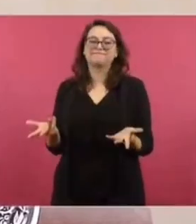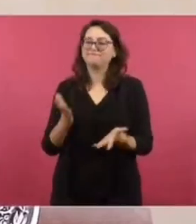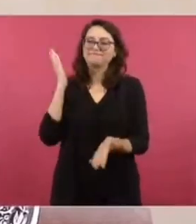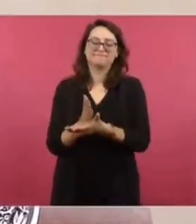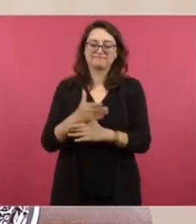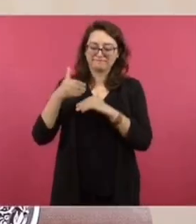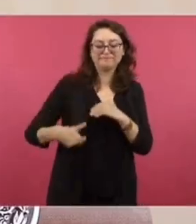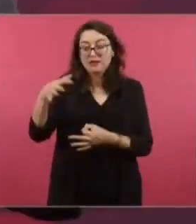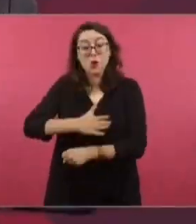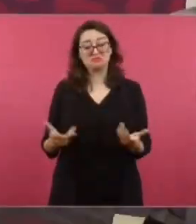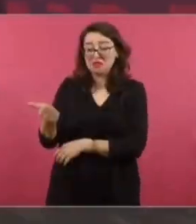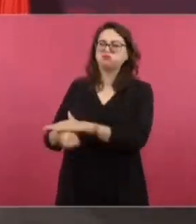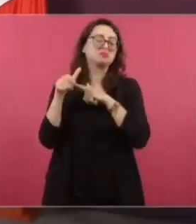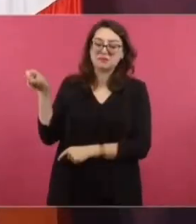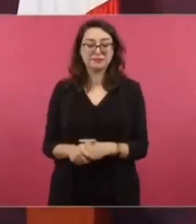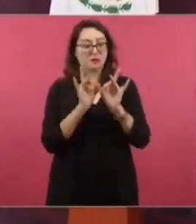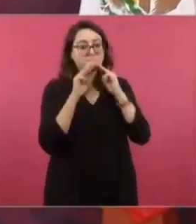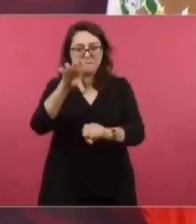se imparta justicia al pueblo.